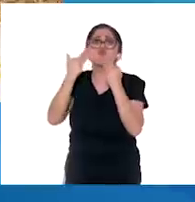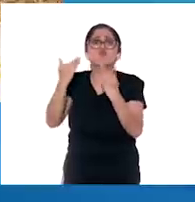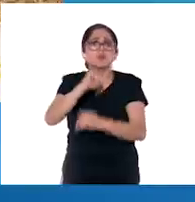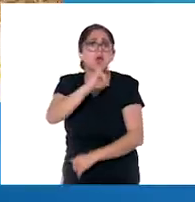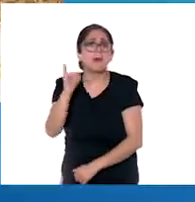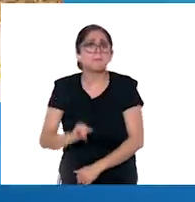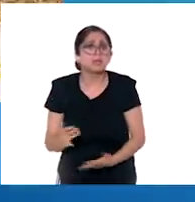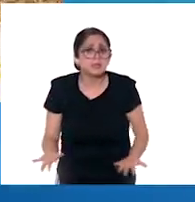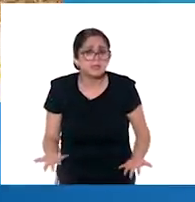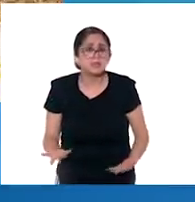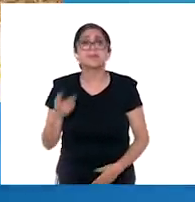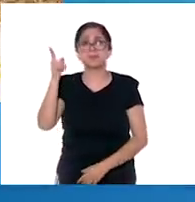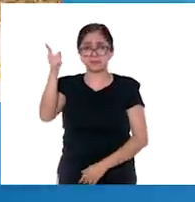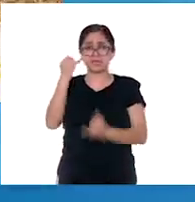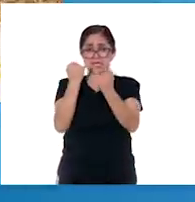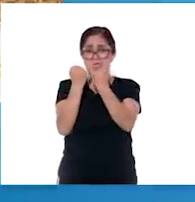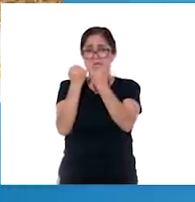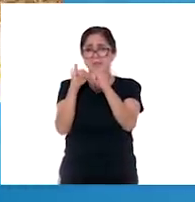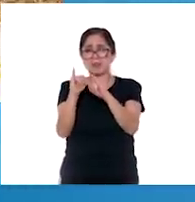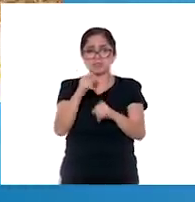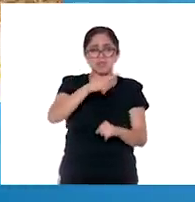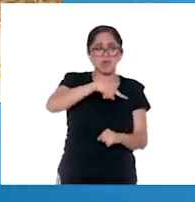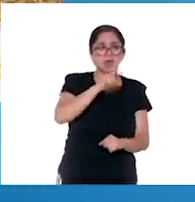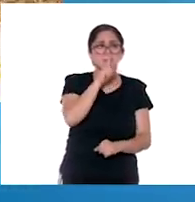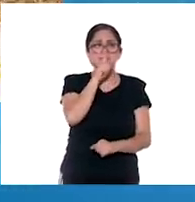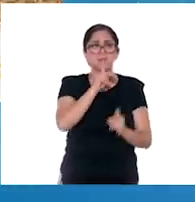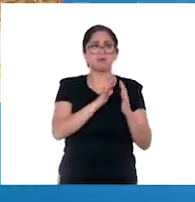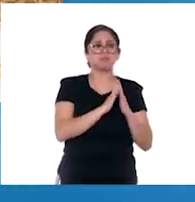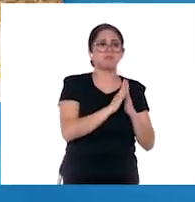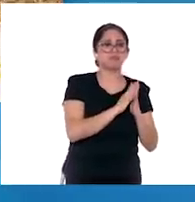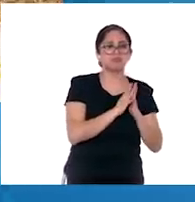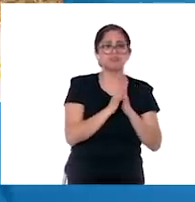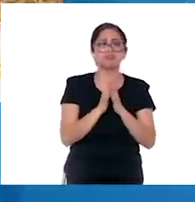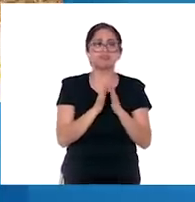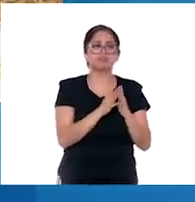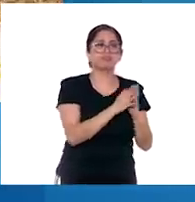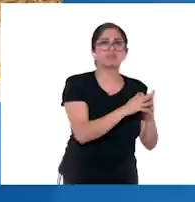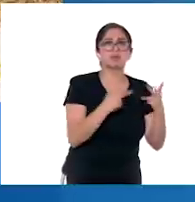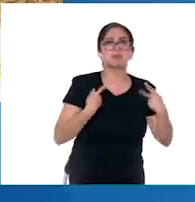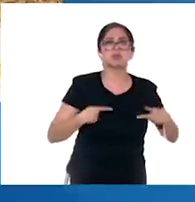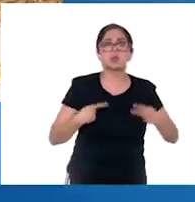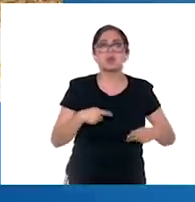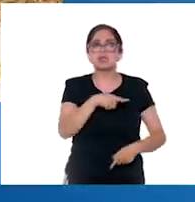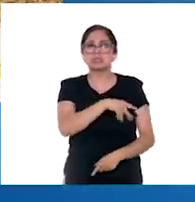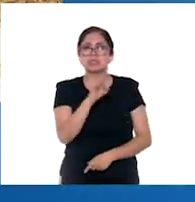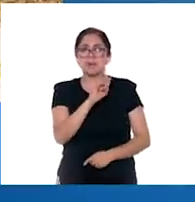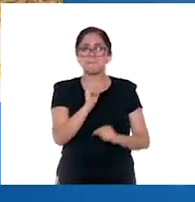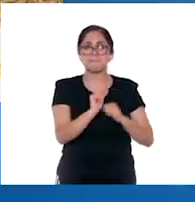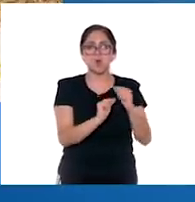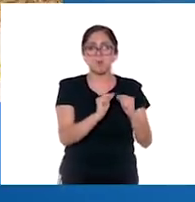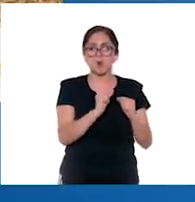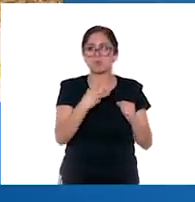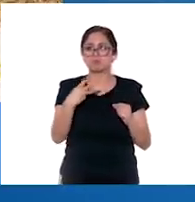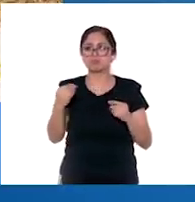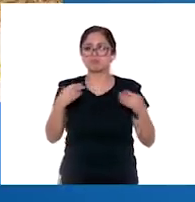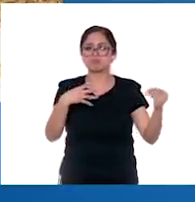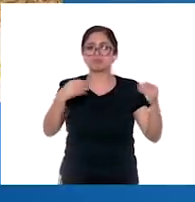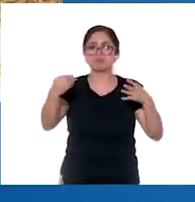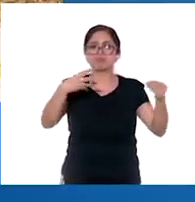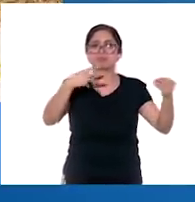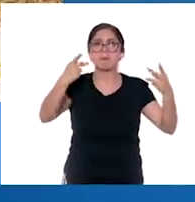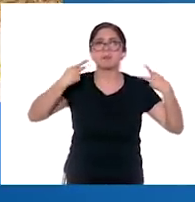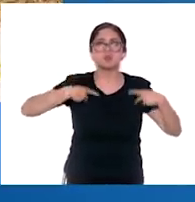palabra independencia se susurraba en conversaciones clandestinas, una idea que se iría propagando gradualmente y que